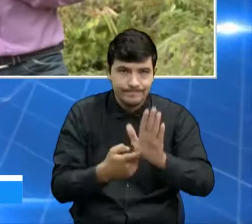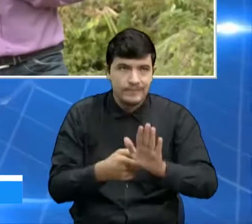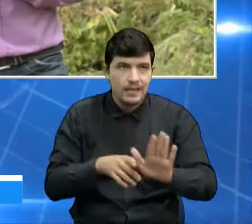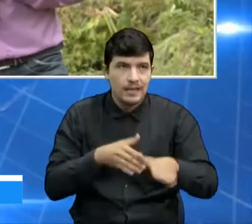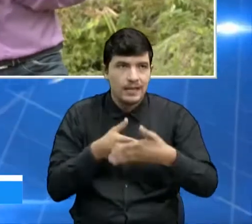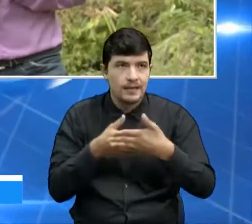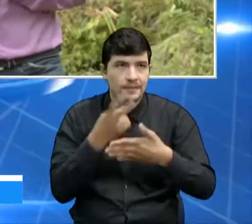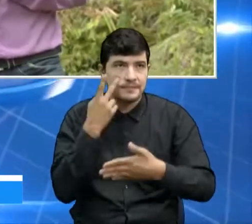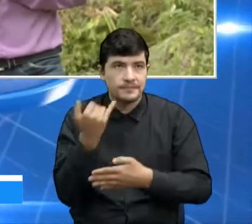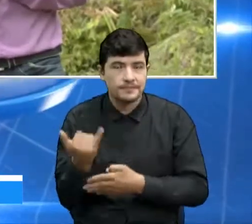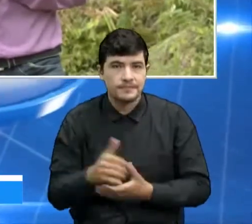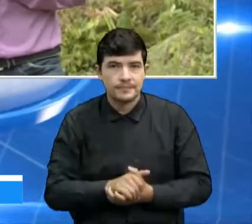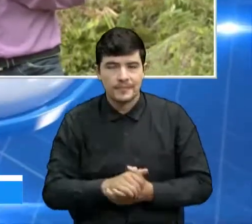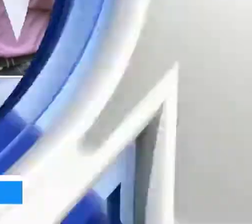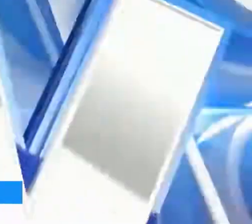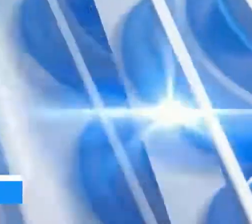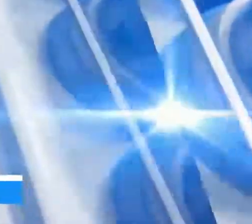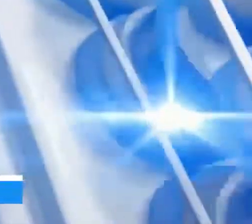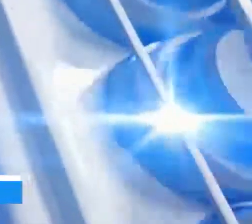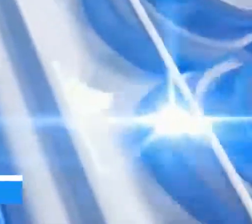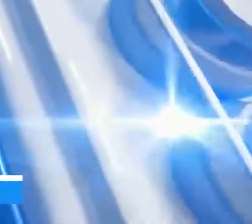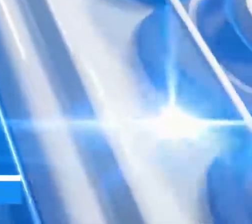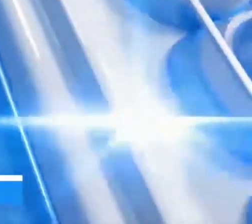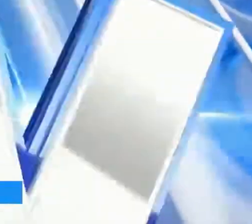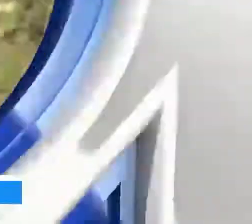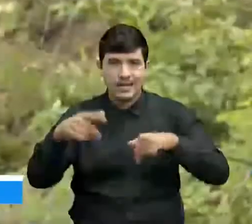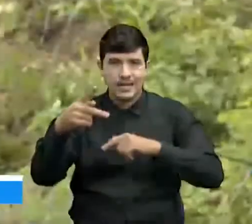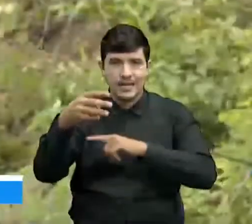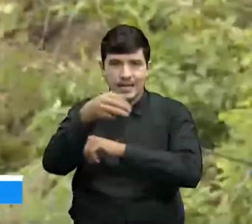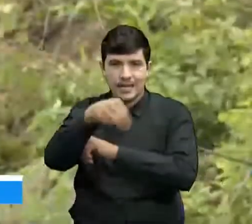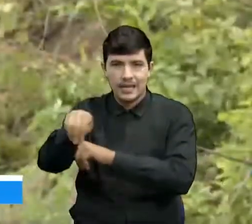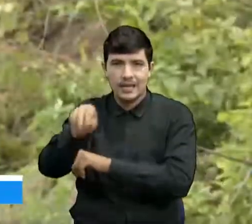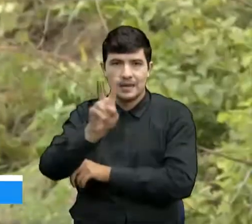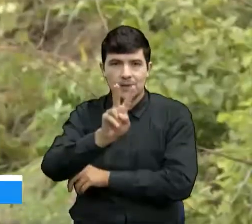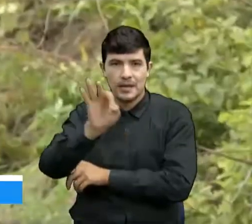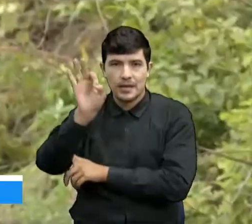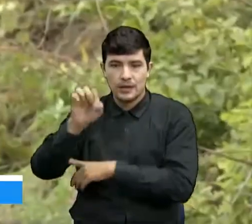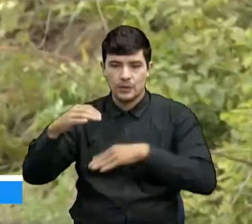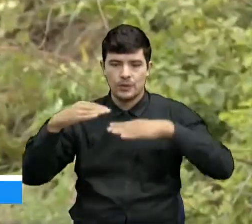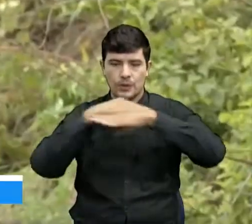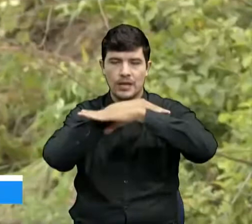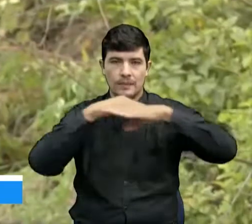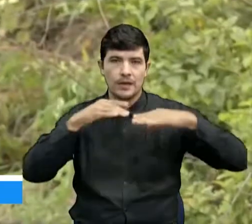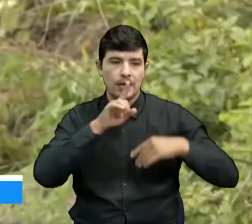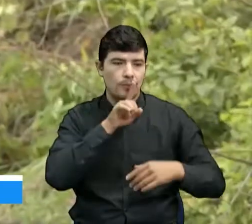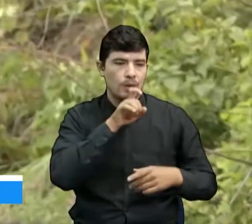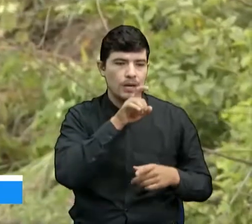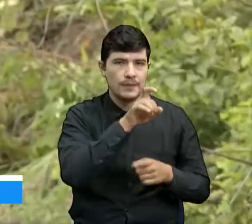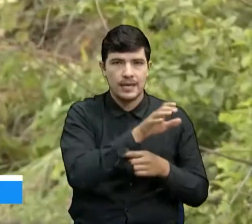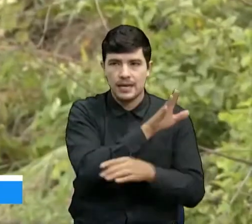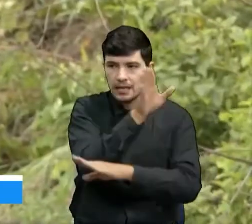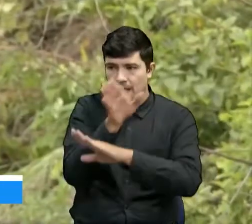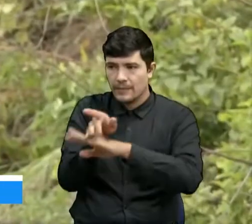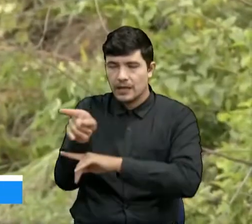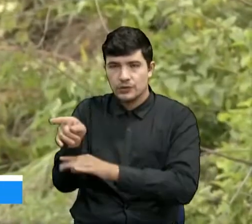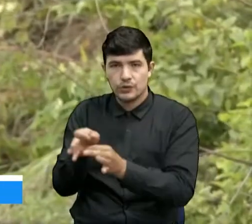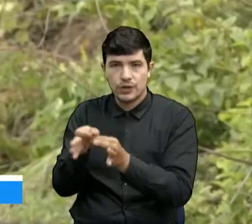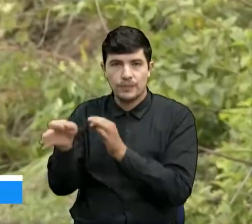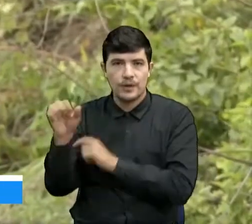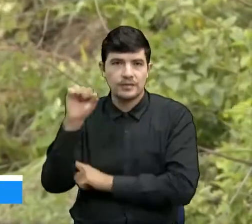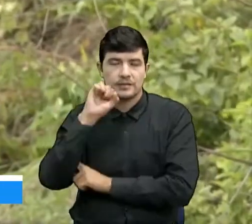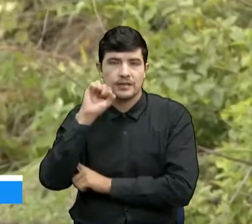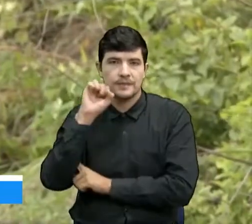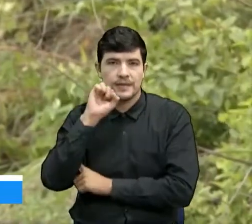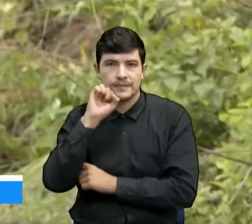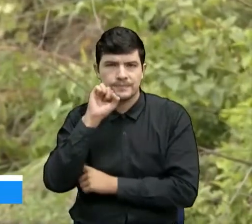¿Qué tal? Los saludo desde el kilómetro 28 de la vía que comunica Bucaramanga con el municipio de Barranca